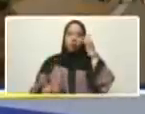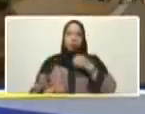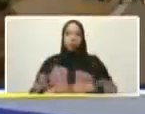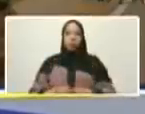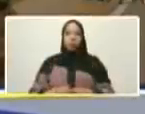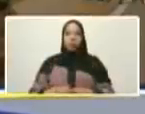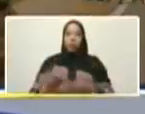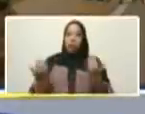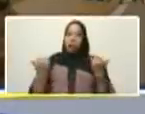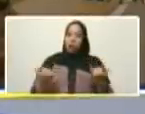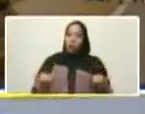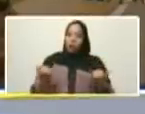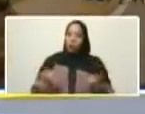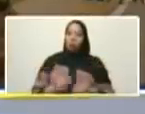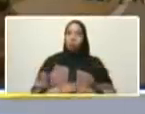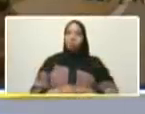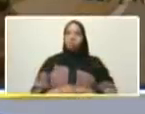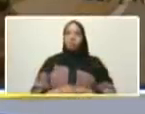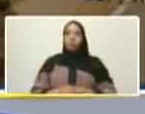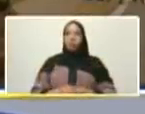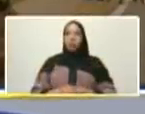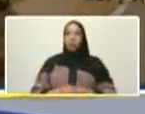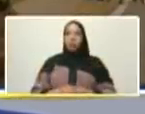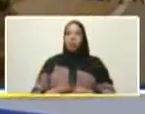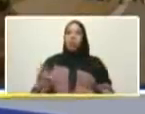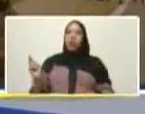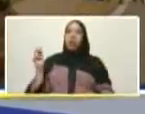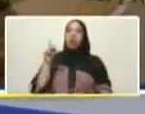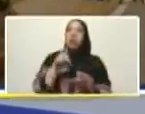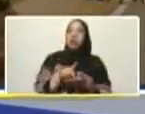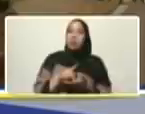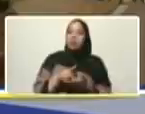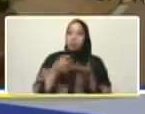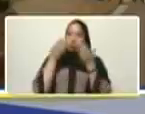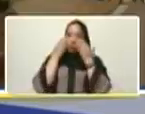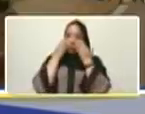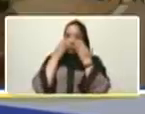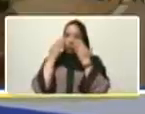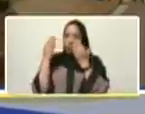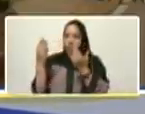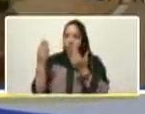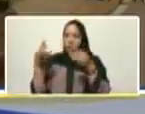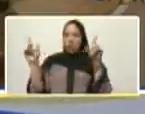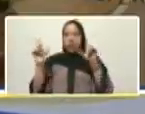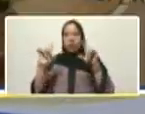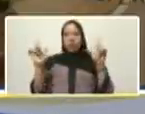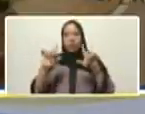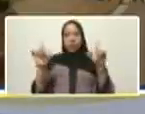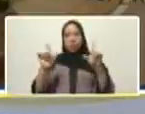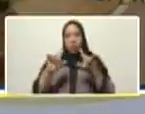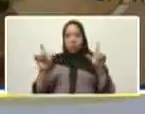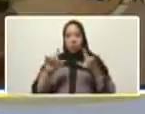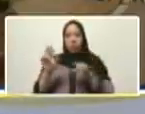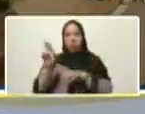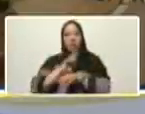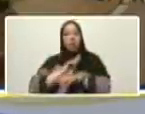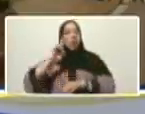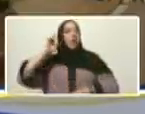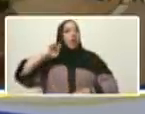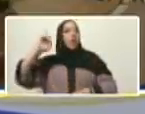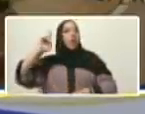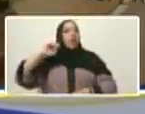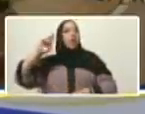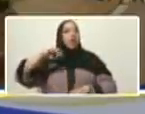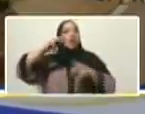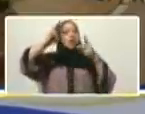a proceder con la participación de ustedes a través de la televisión la radio instagram